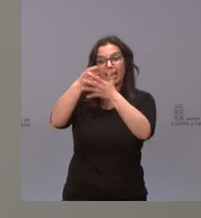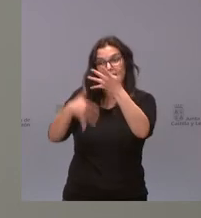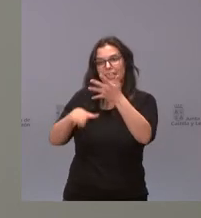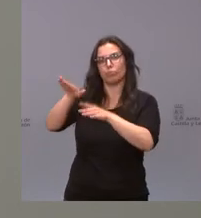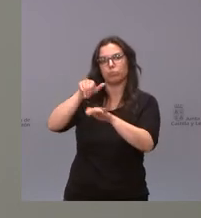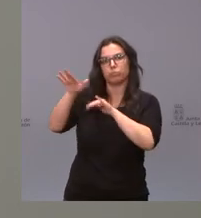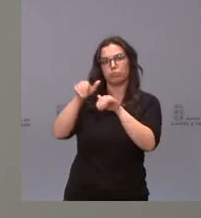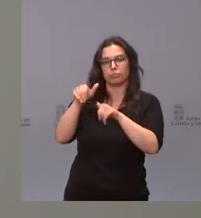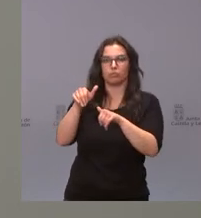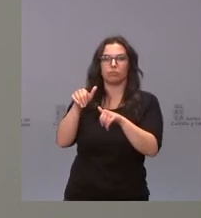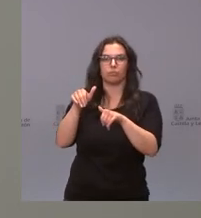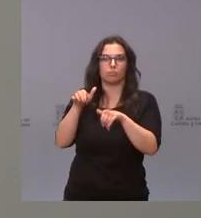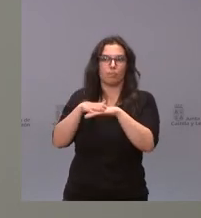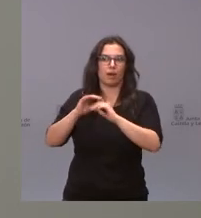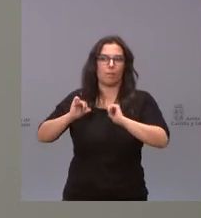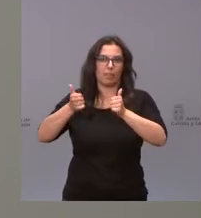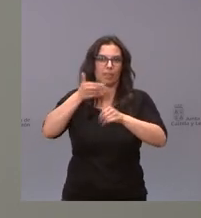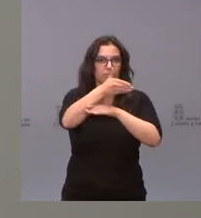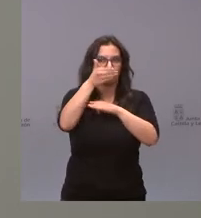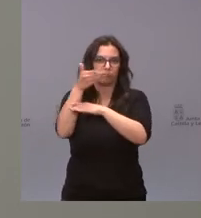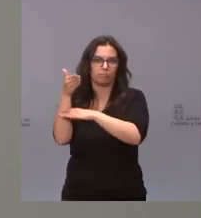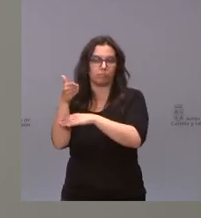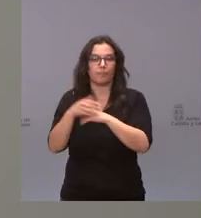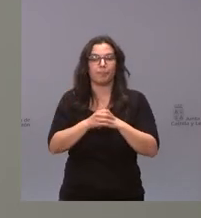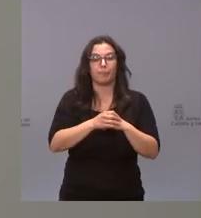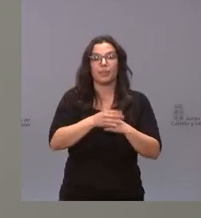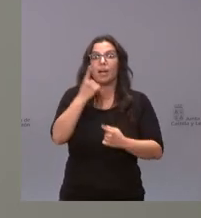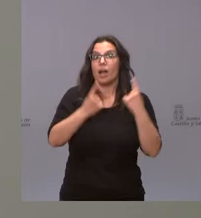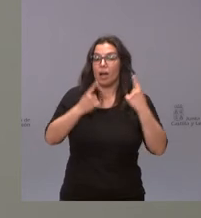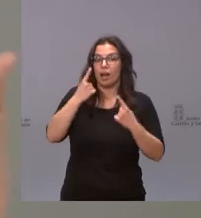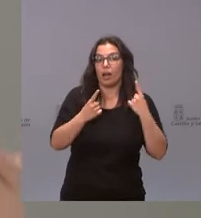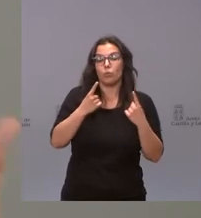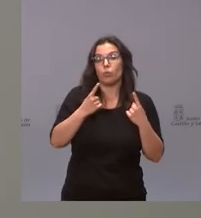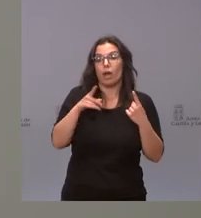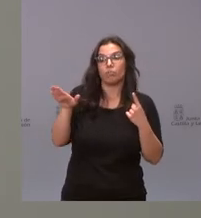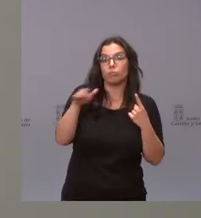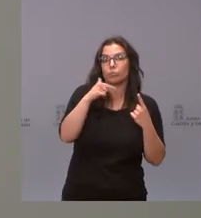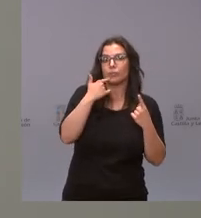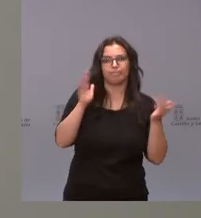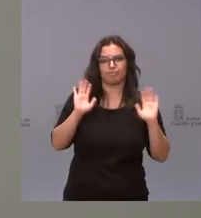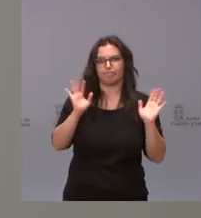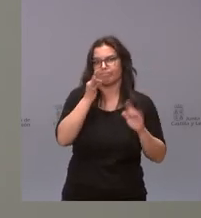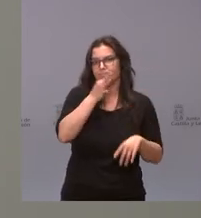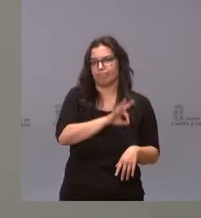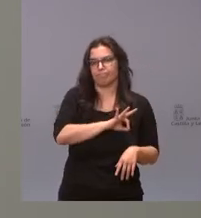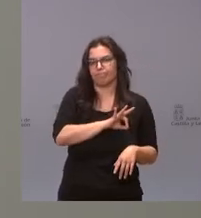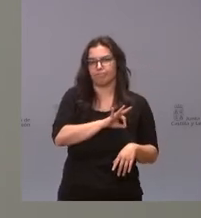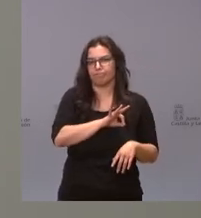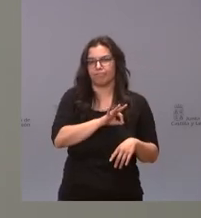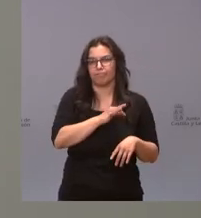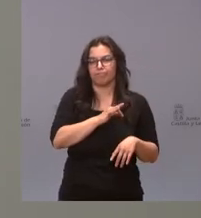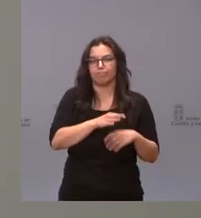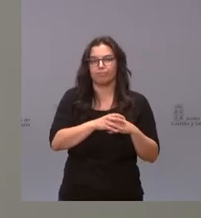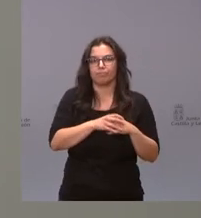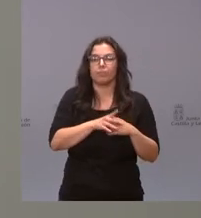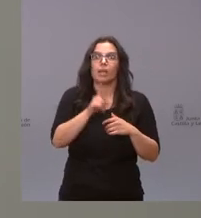personas que están en esas listas hay personas que están rehusando el ingresar en las residencias